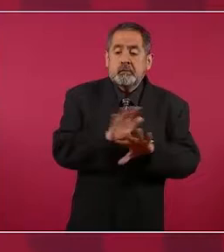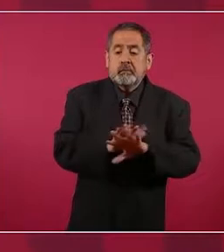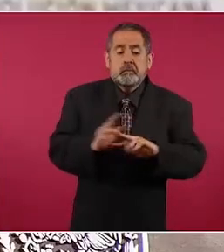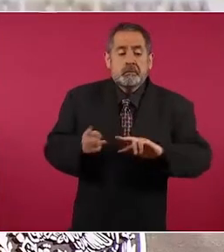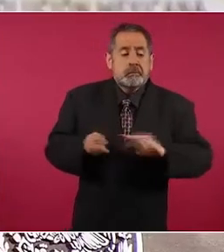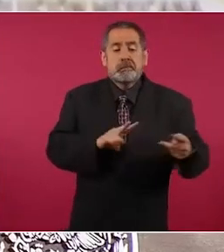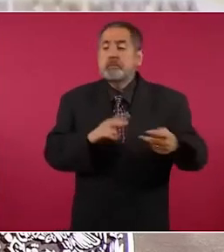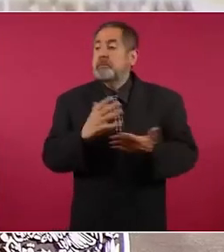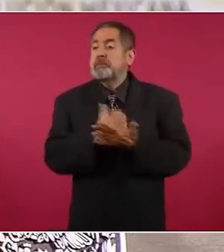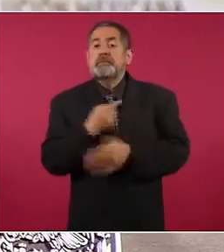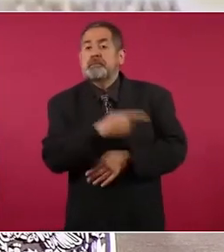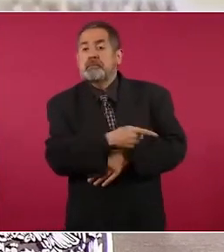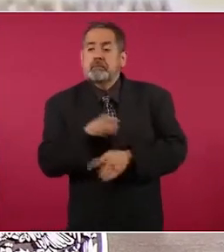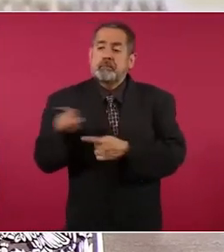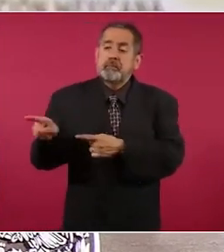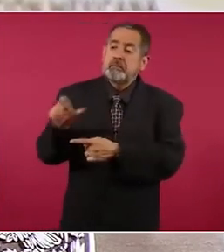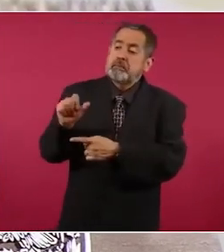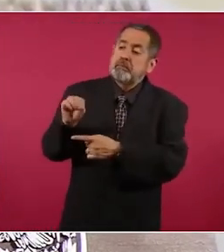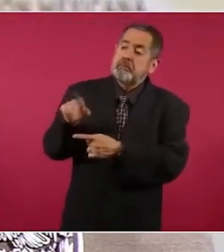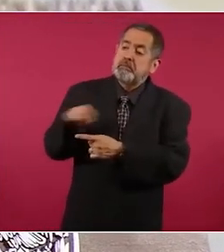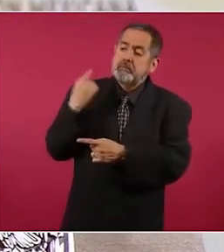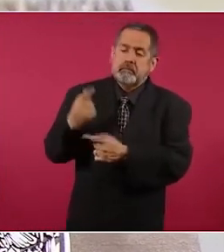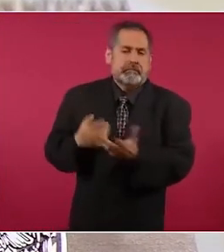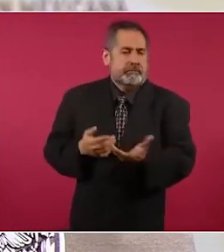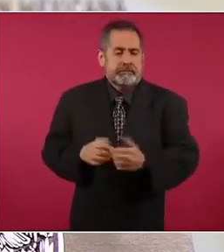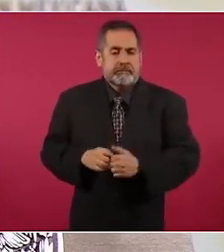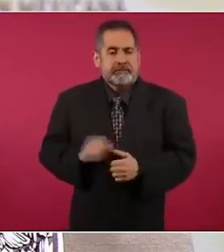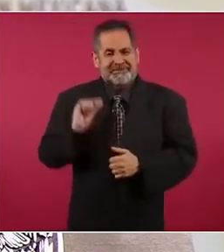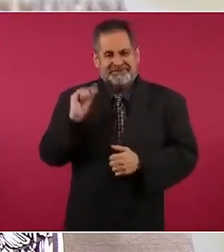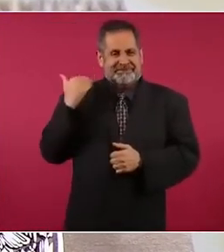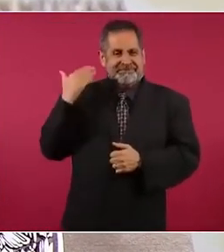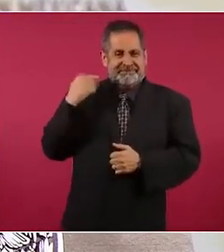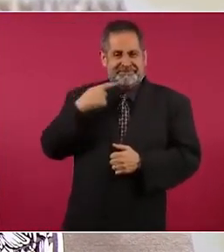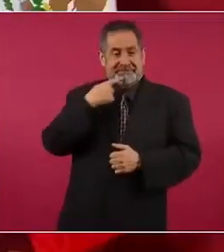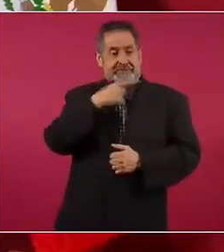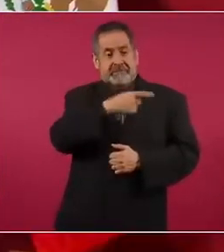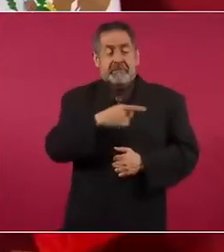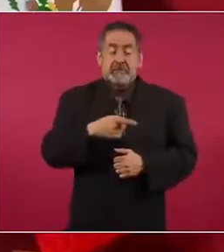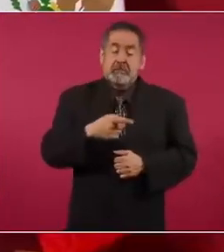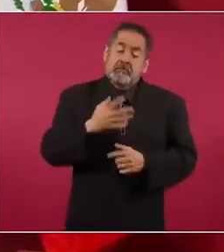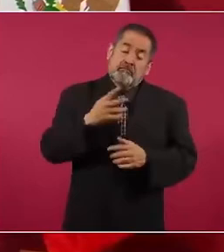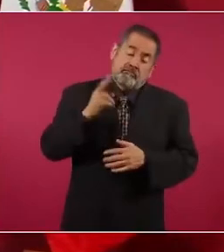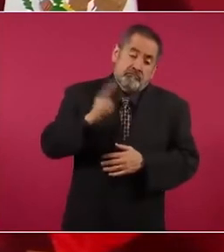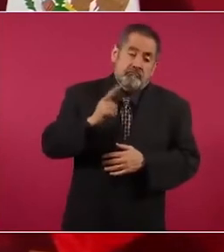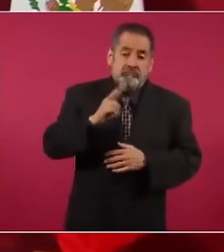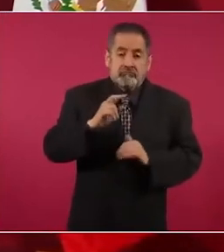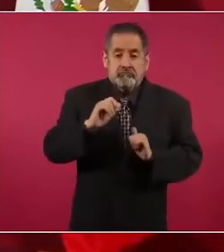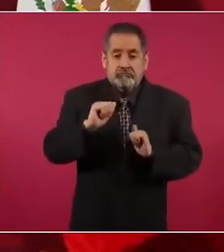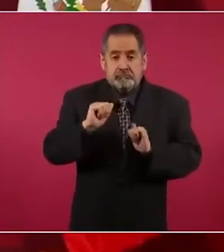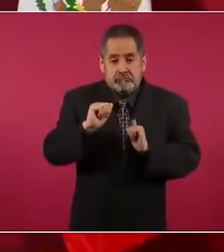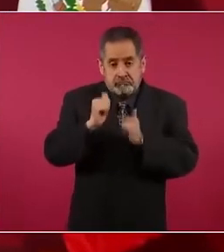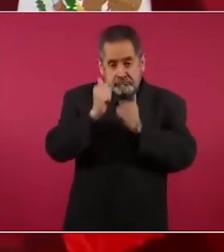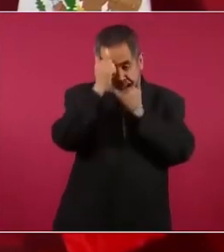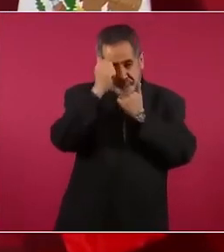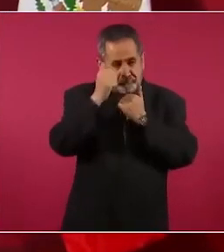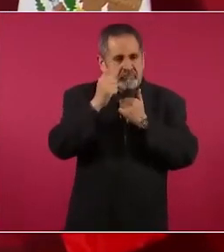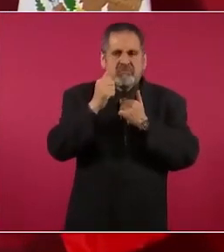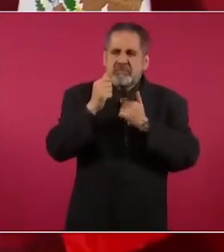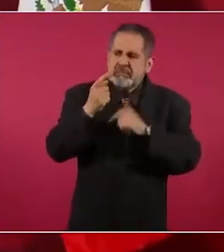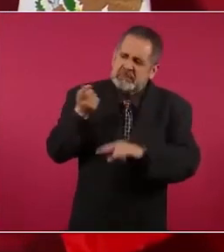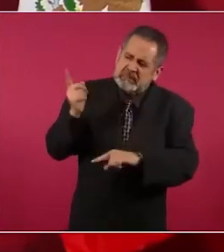Acaba de decir hace poco de que se arrepentía de no haberme desaforado.